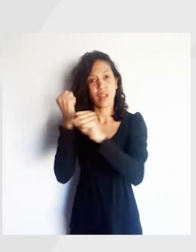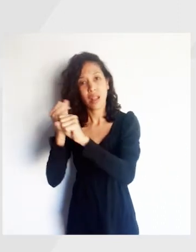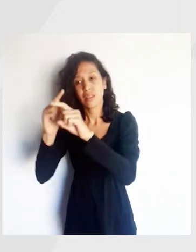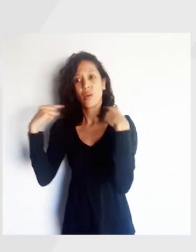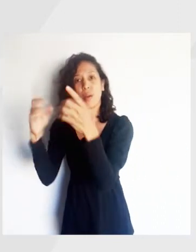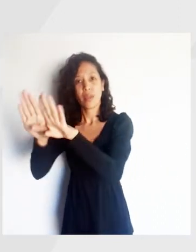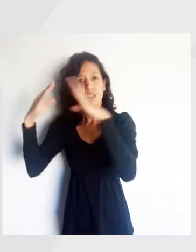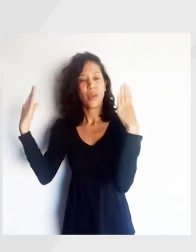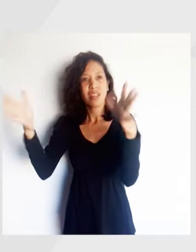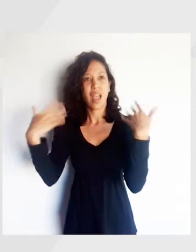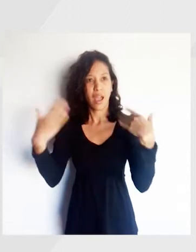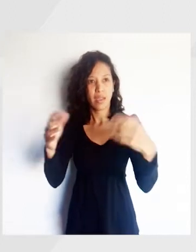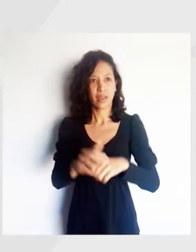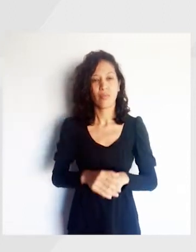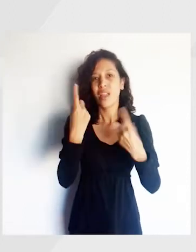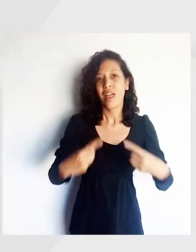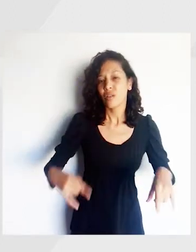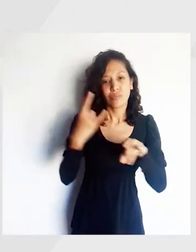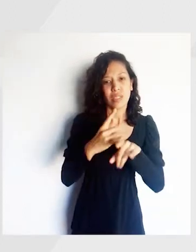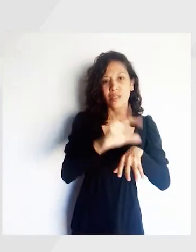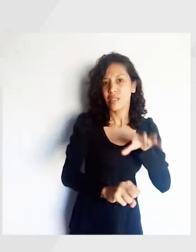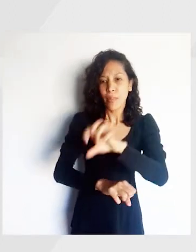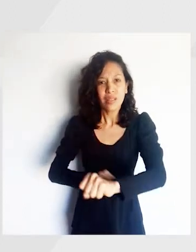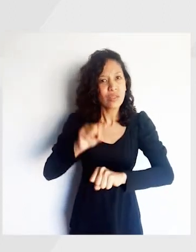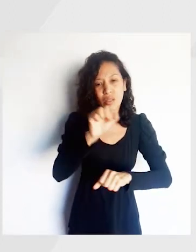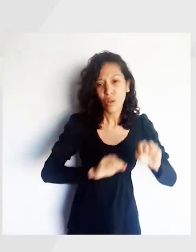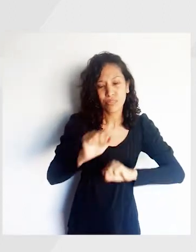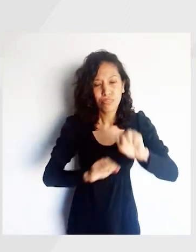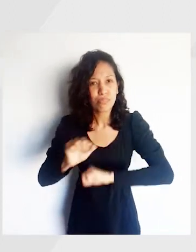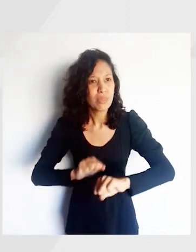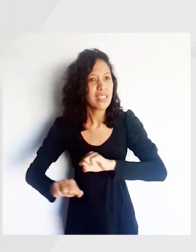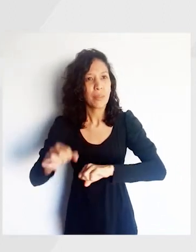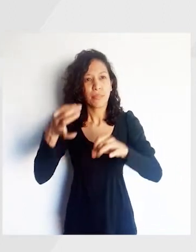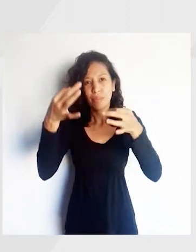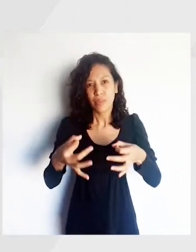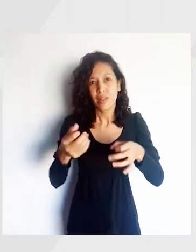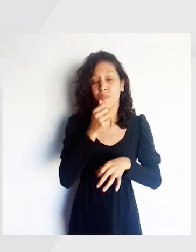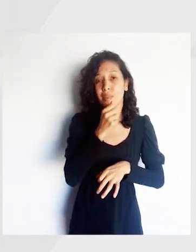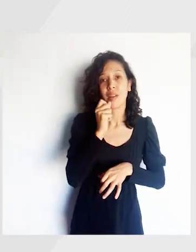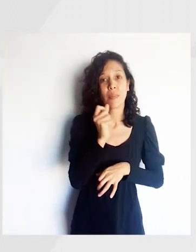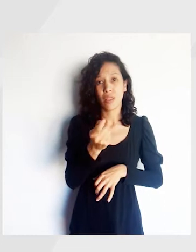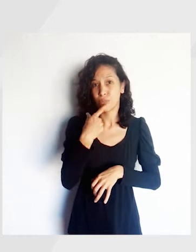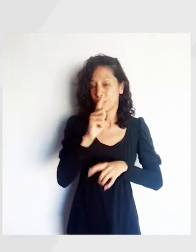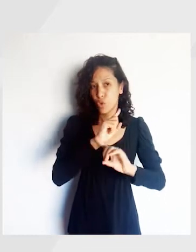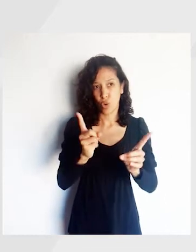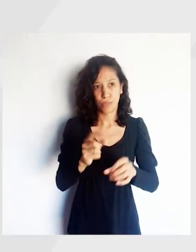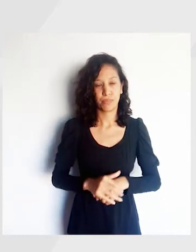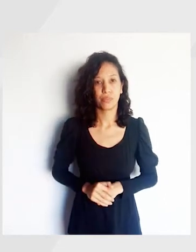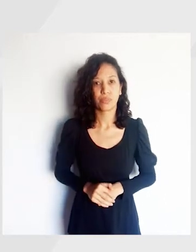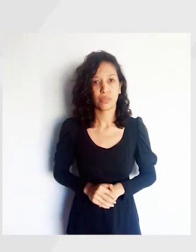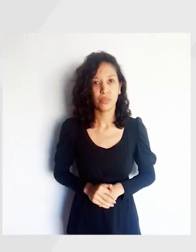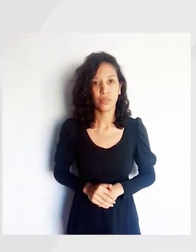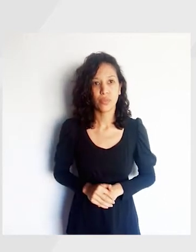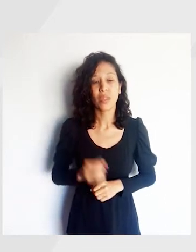Ventilá bien los ambientes de la casa y del trabajo. Desinfectá bien los objetos que usas con frecuencia. No te